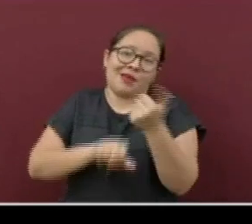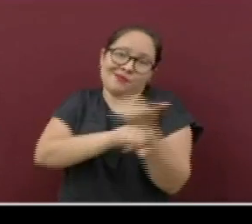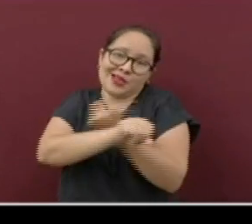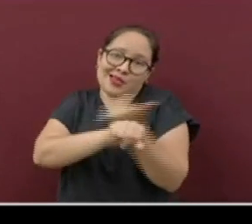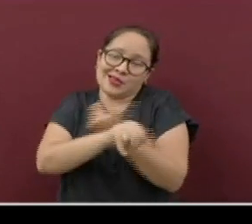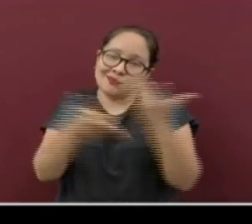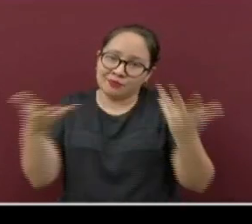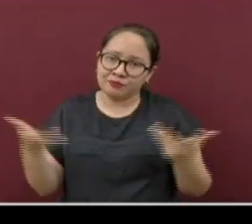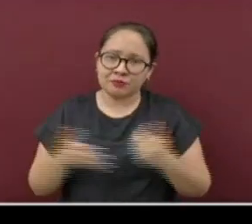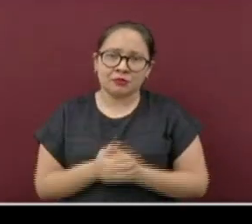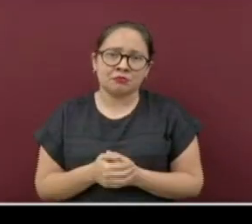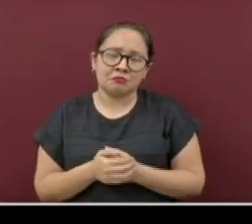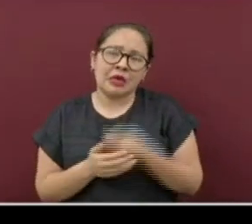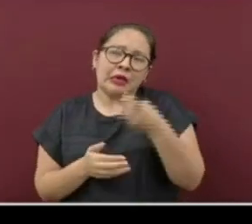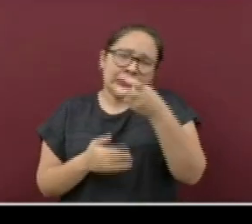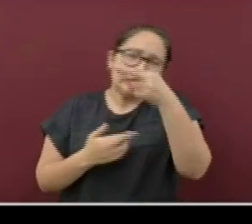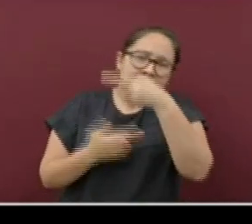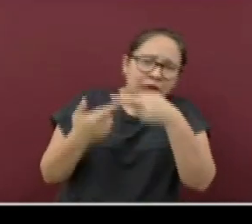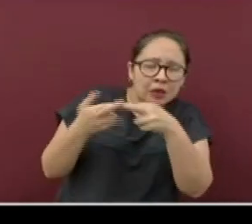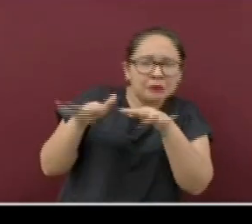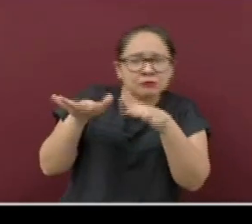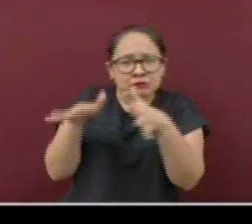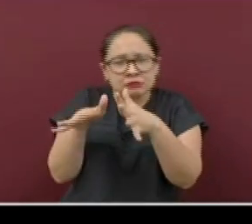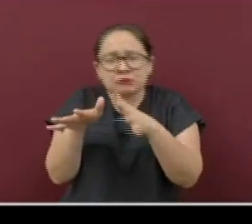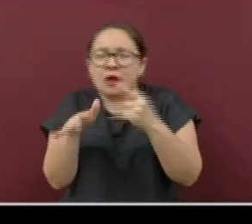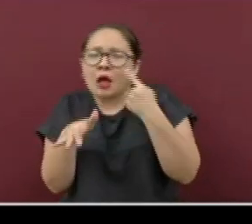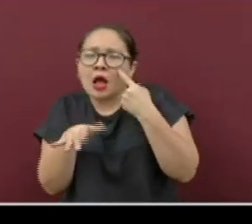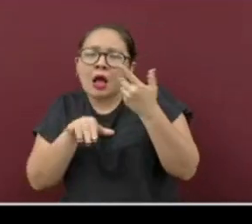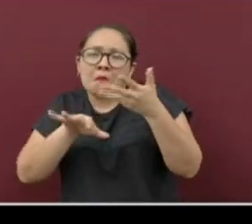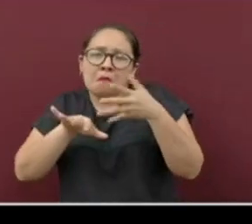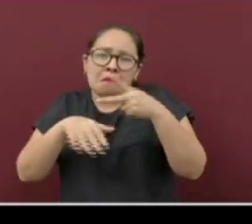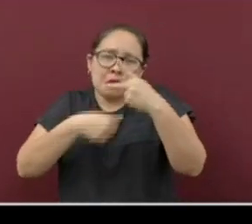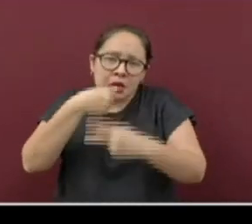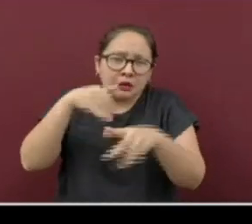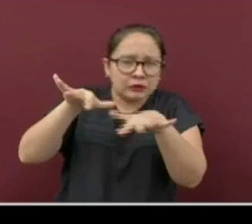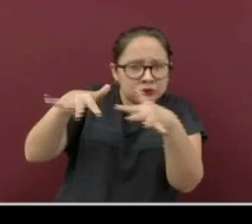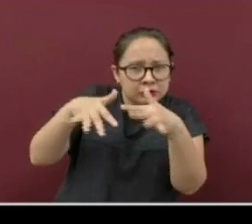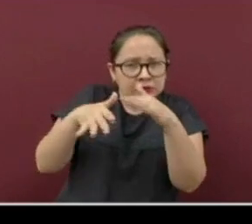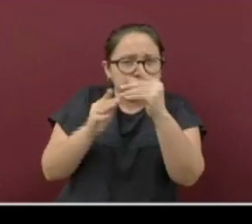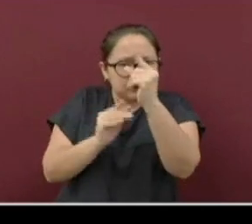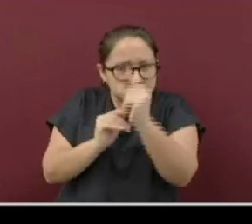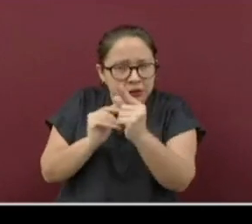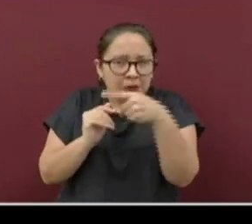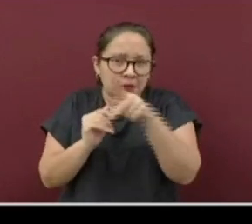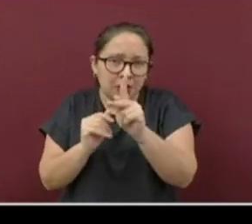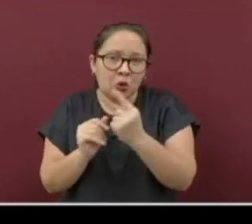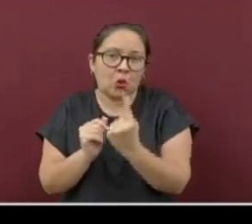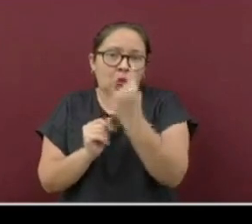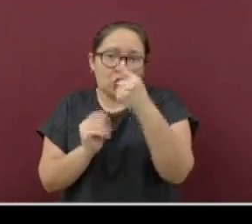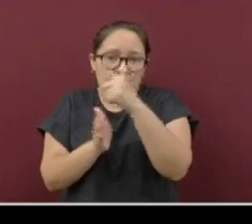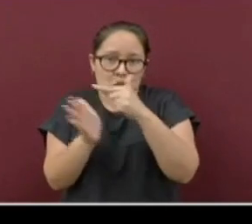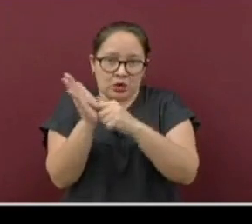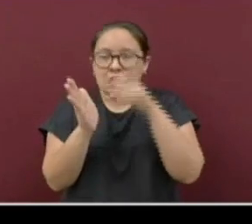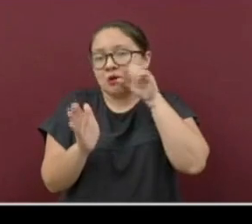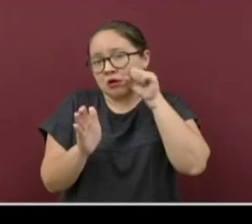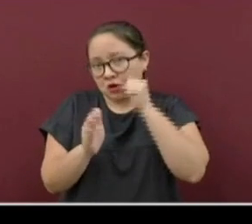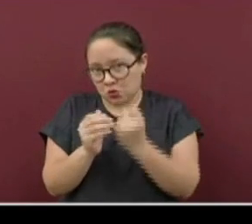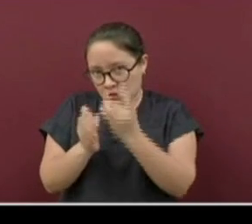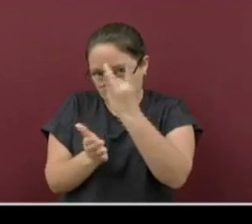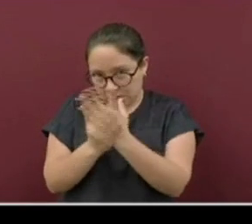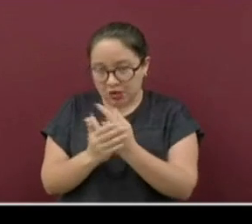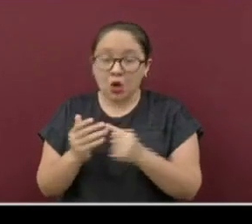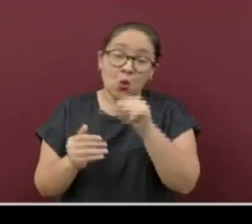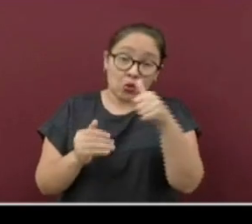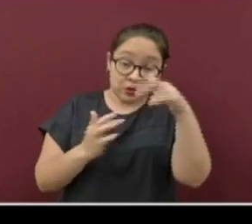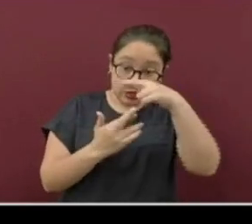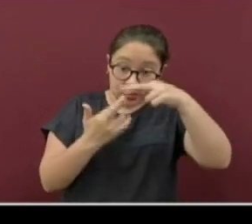entre los niveles bajos y medios, destacando que sólo tiene un municipio en naranja. En la región Jalapa, Martínez